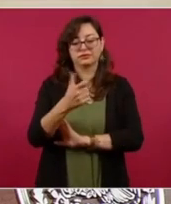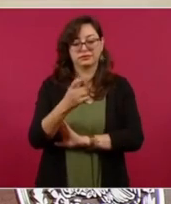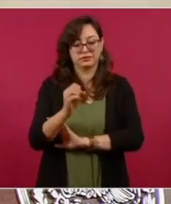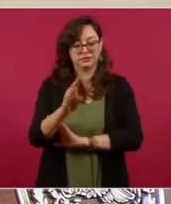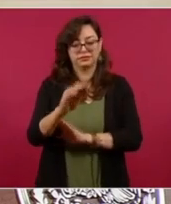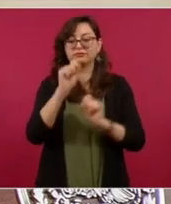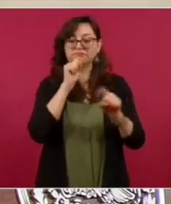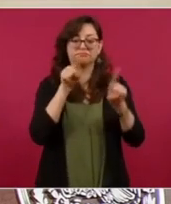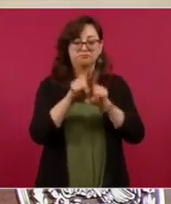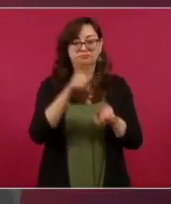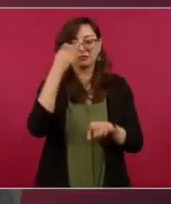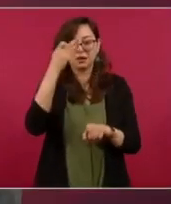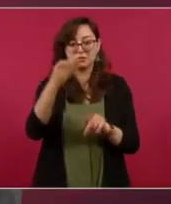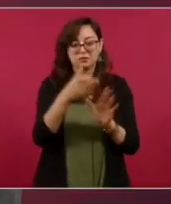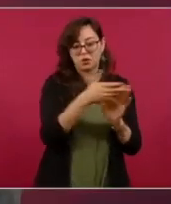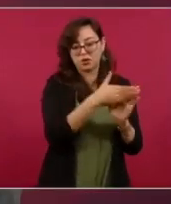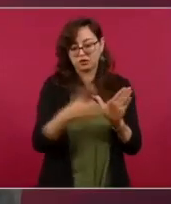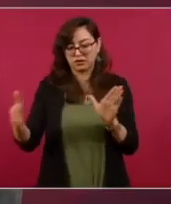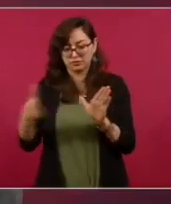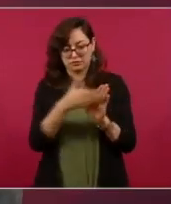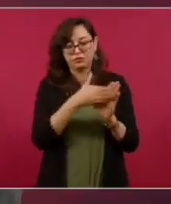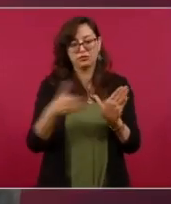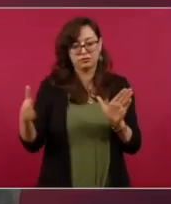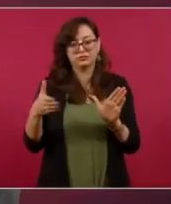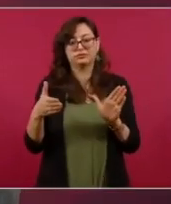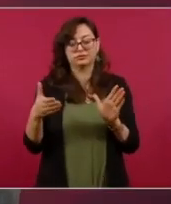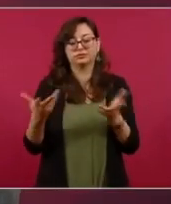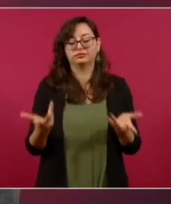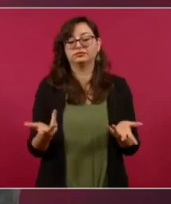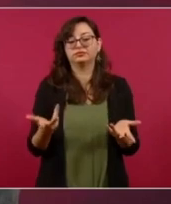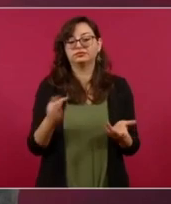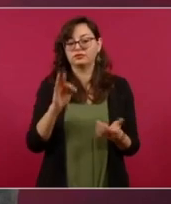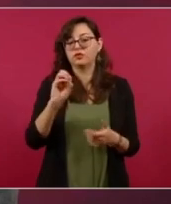cuando García Luna estaba en el AFI